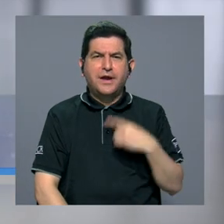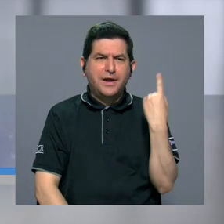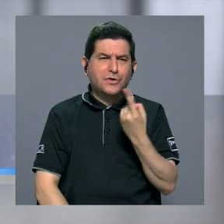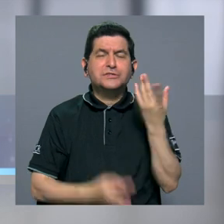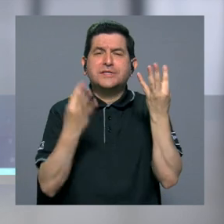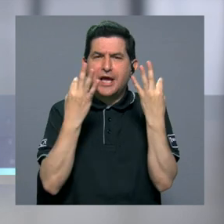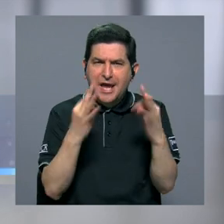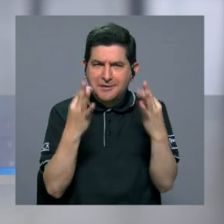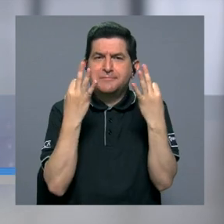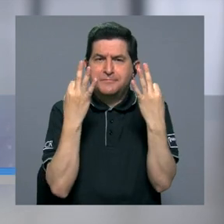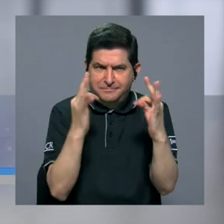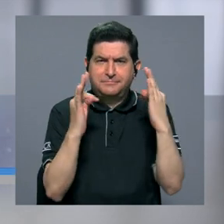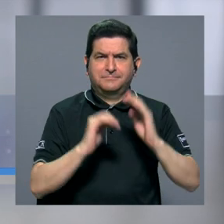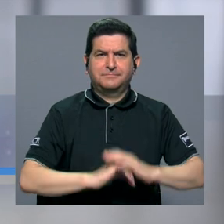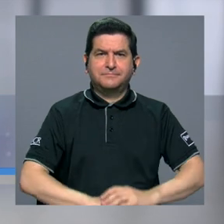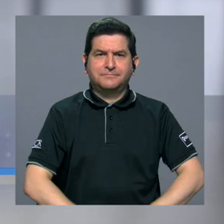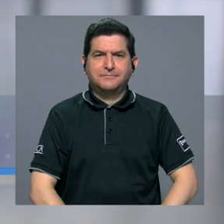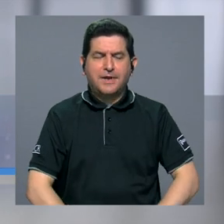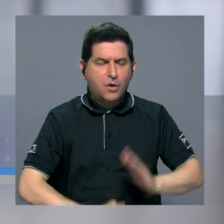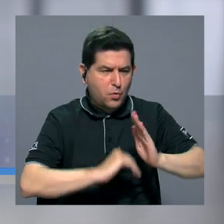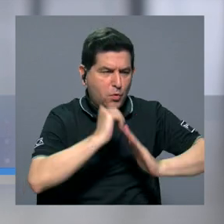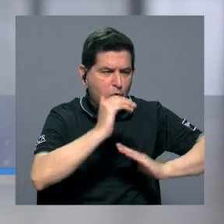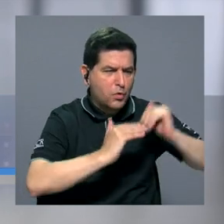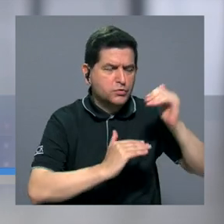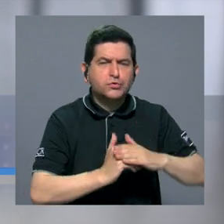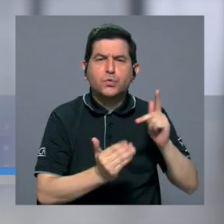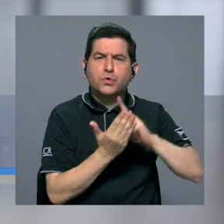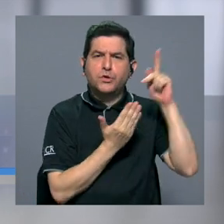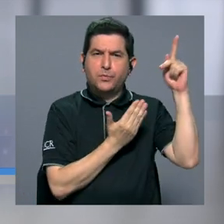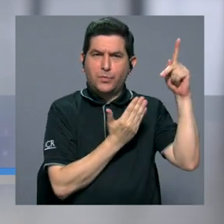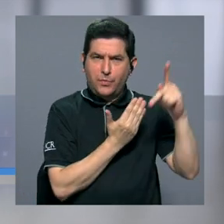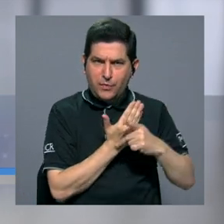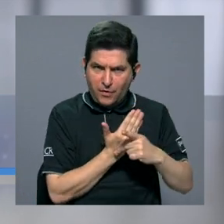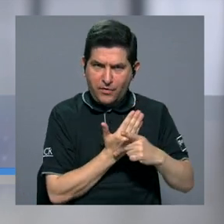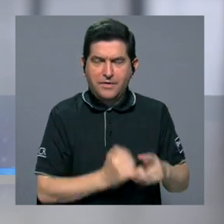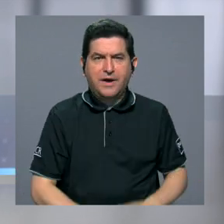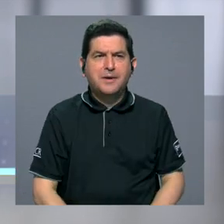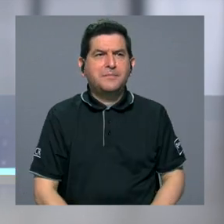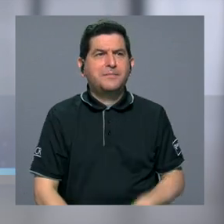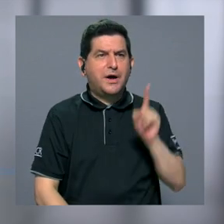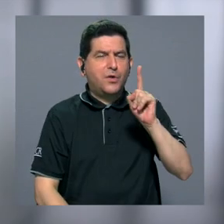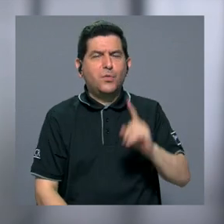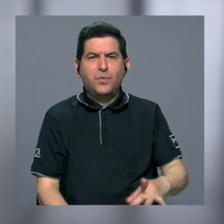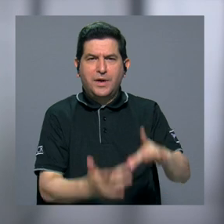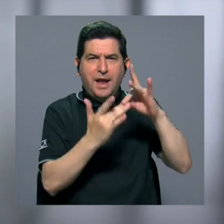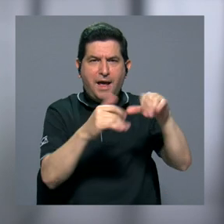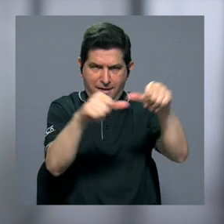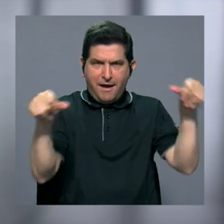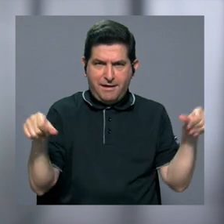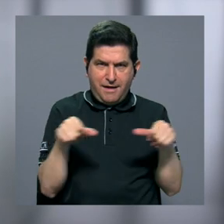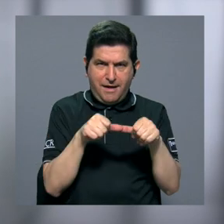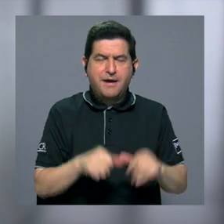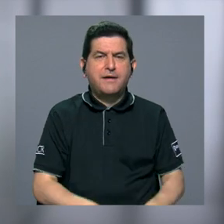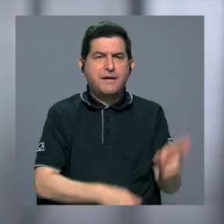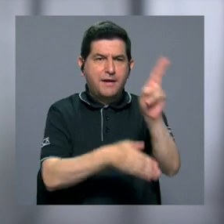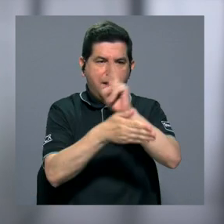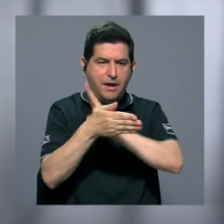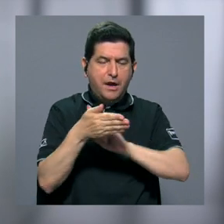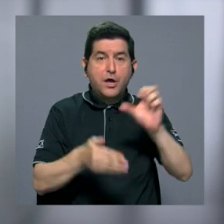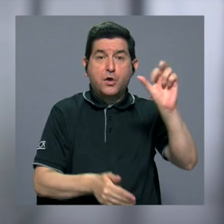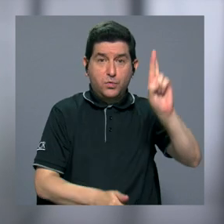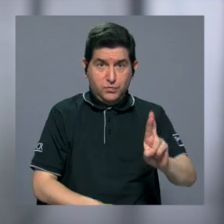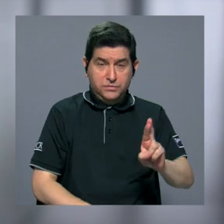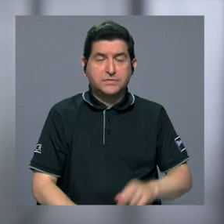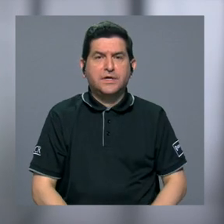intento de construir un programa, ¿verdad?, de una especialidad. En la Universidad de Costa Rica,